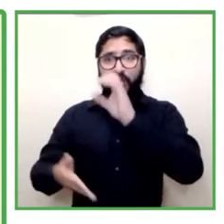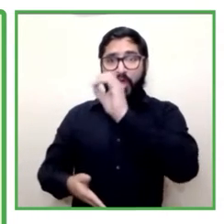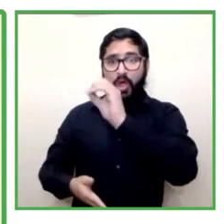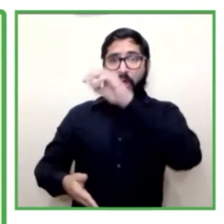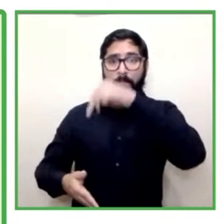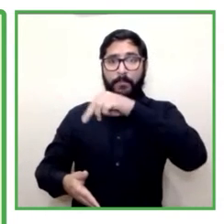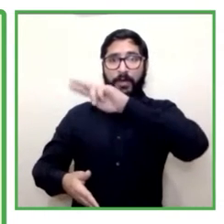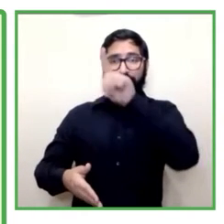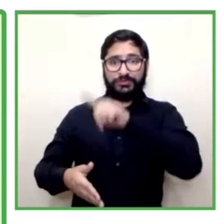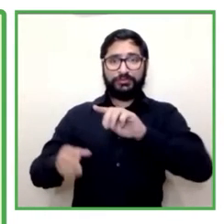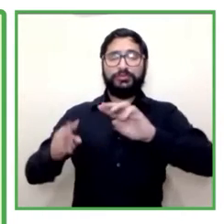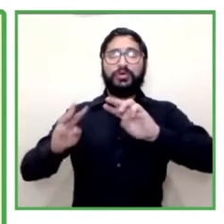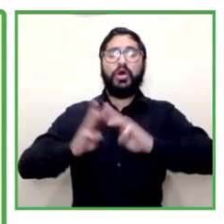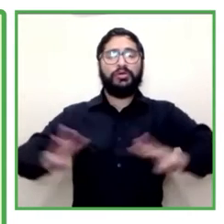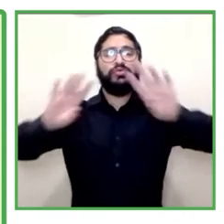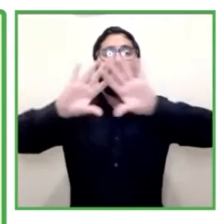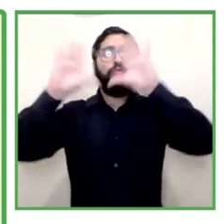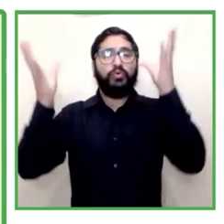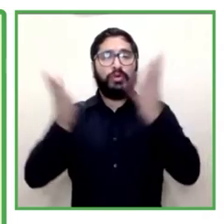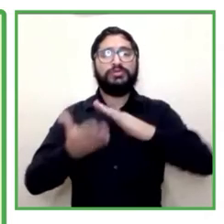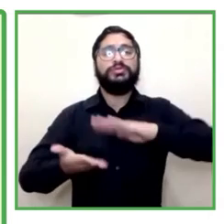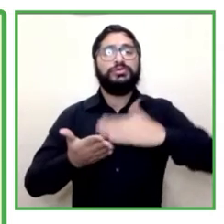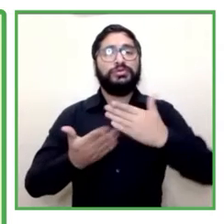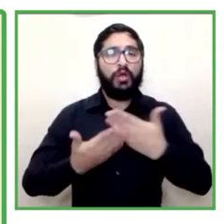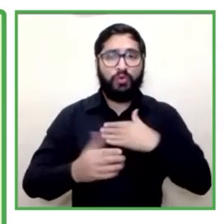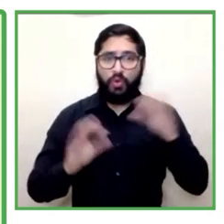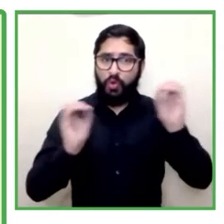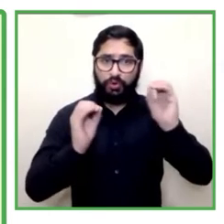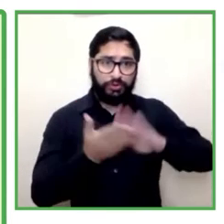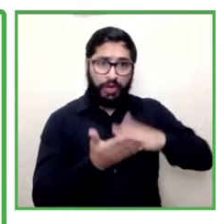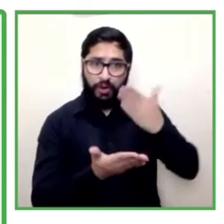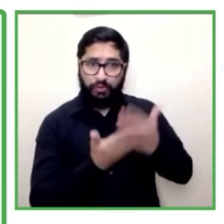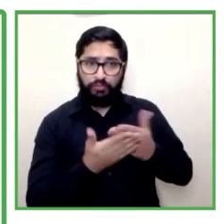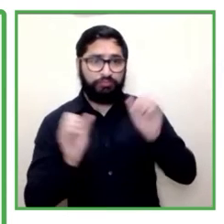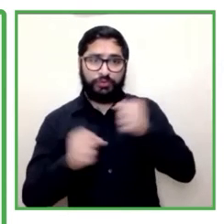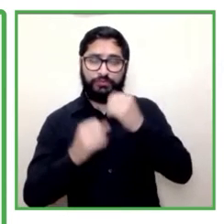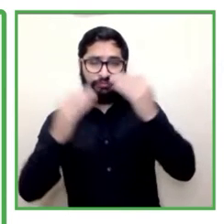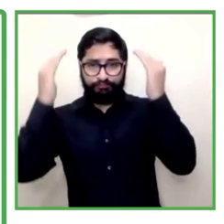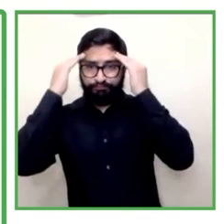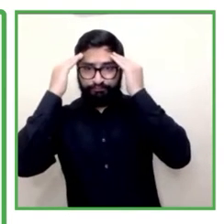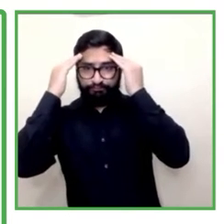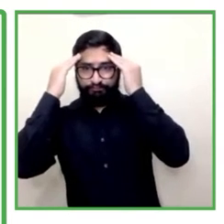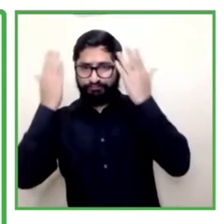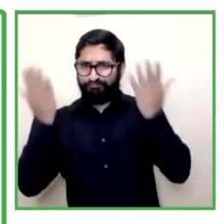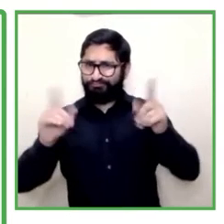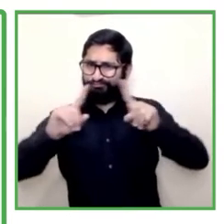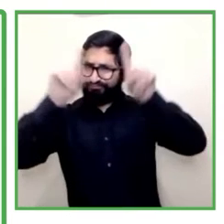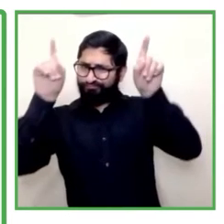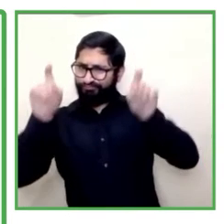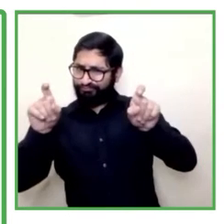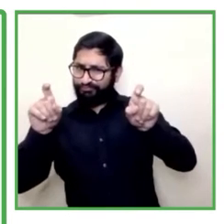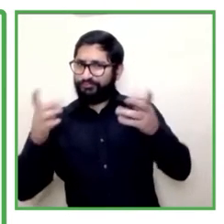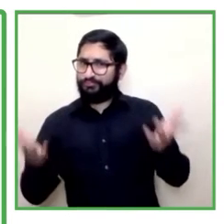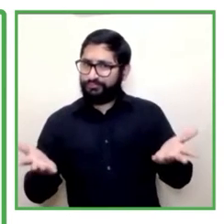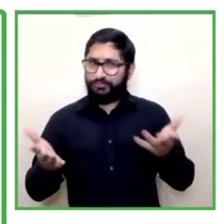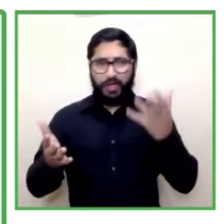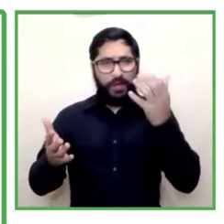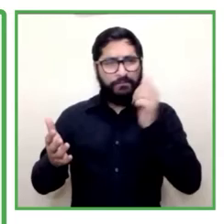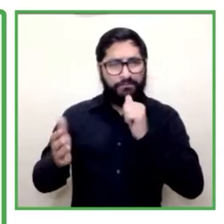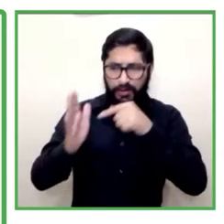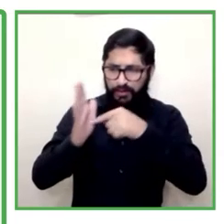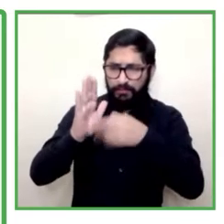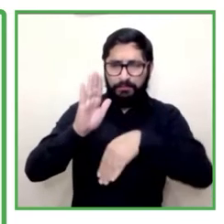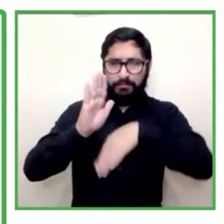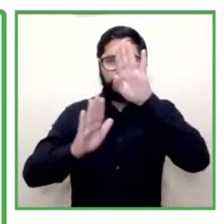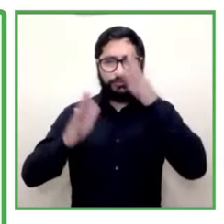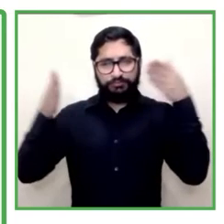les... Hacemos a los compañeros y compañeros que la salud es inclusión social. Y para poder tener inclusión social, por lo menos en Chile, ha